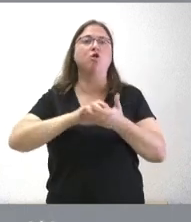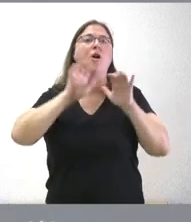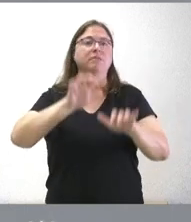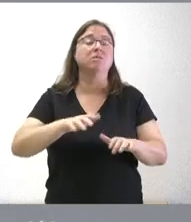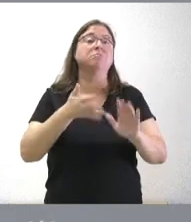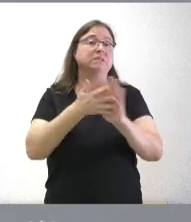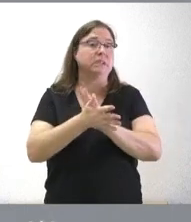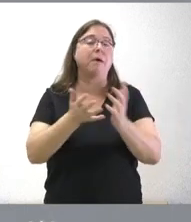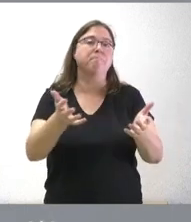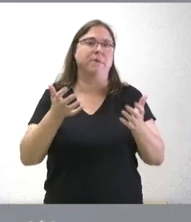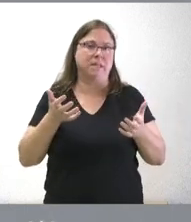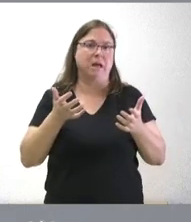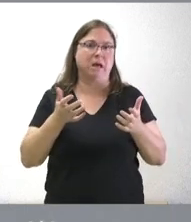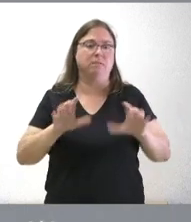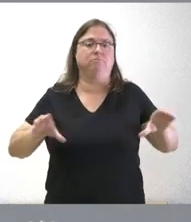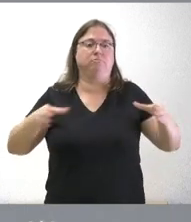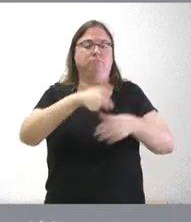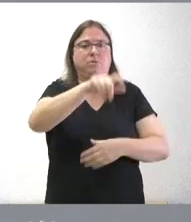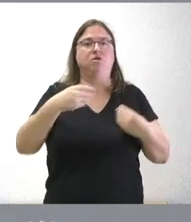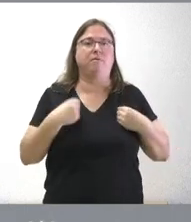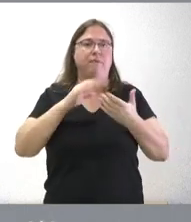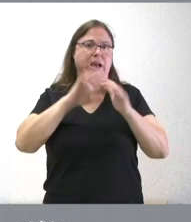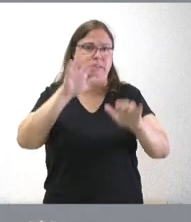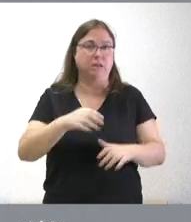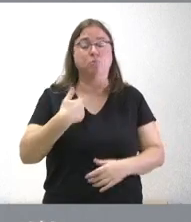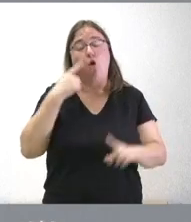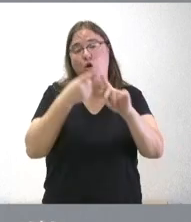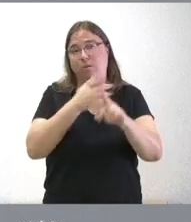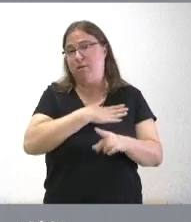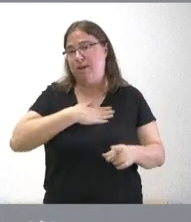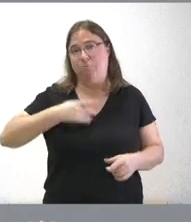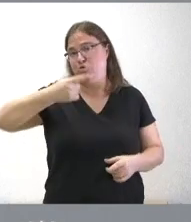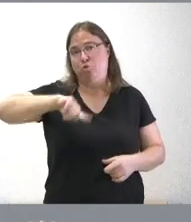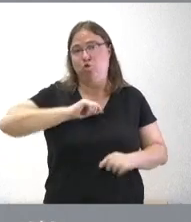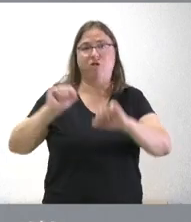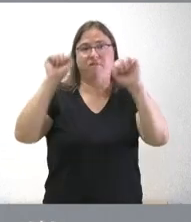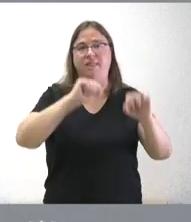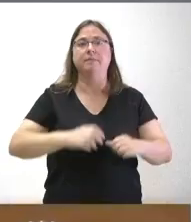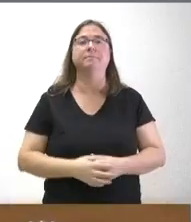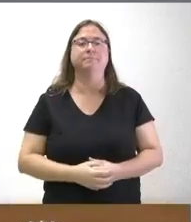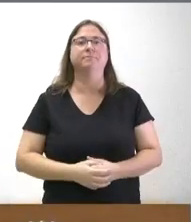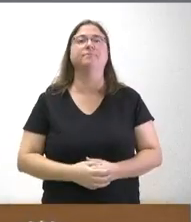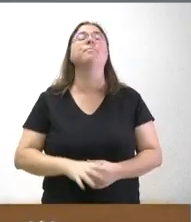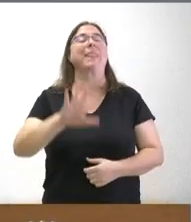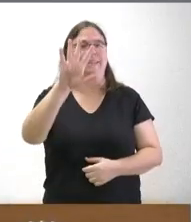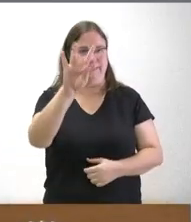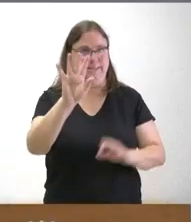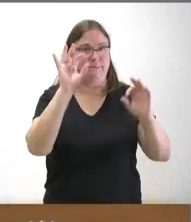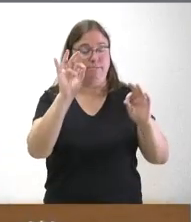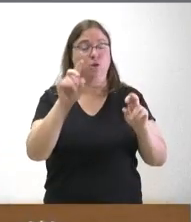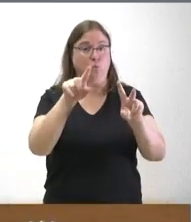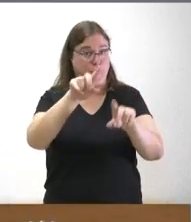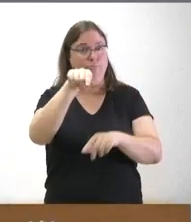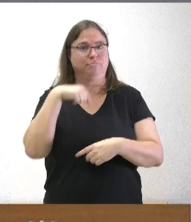y por tanto beneficiaría al conjunto de los ciudadanos de esta tierra que era el objetivo que teníamos nosotros por defender Sí, pero sobre este último